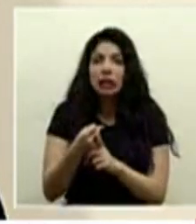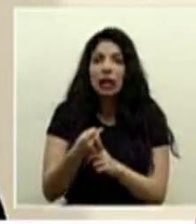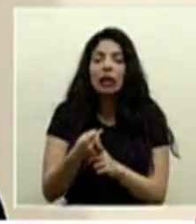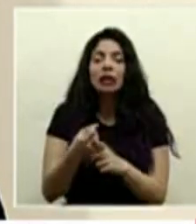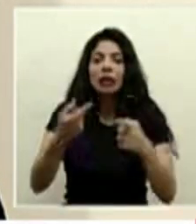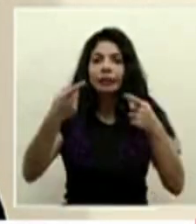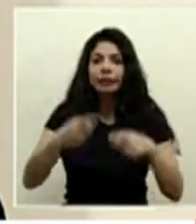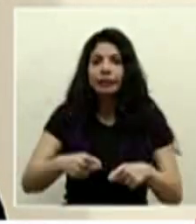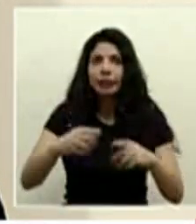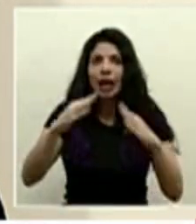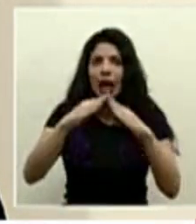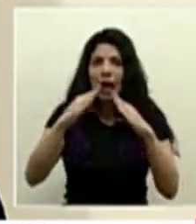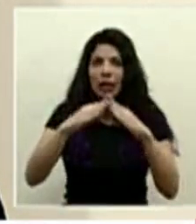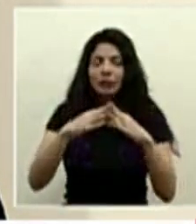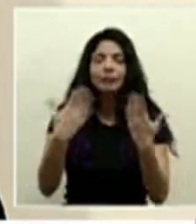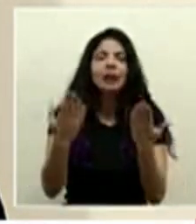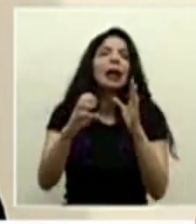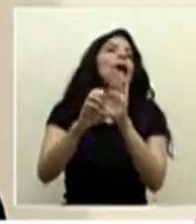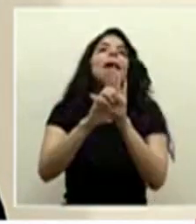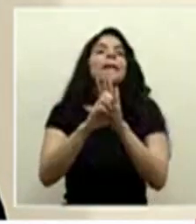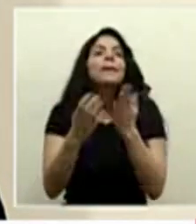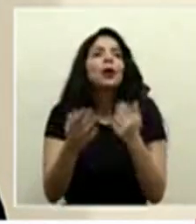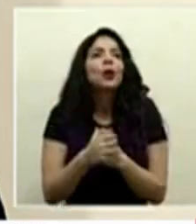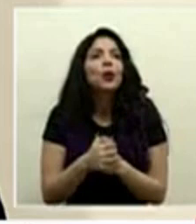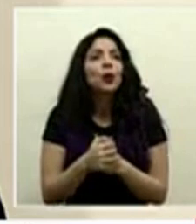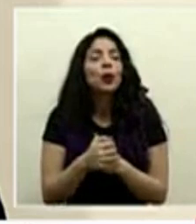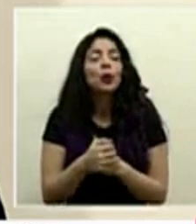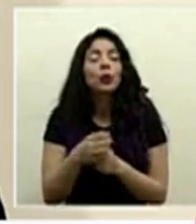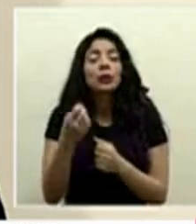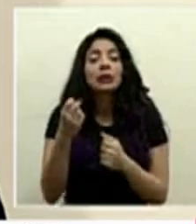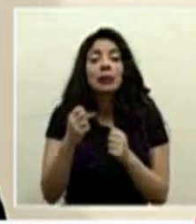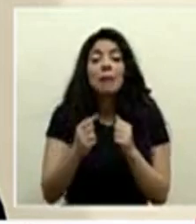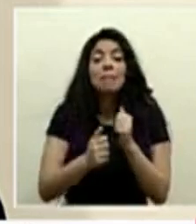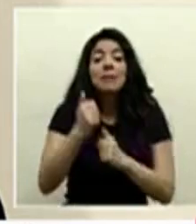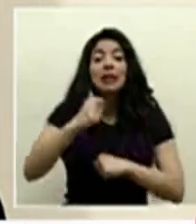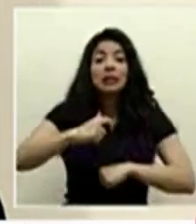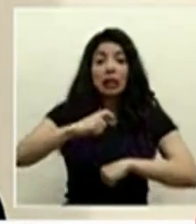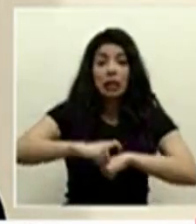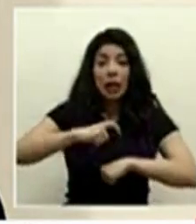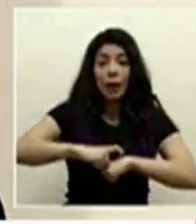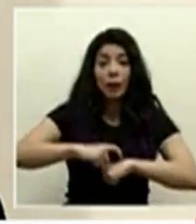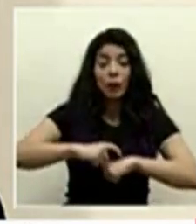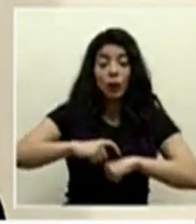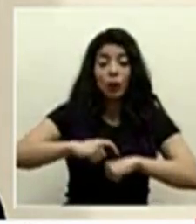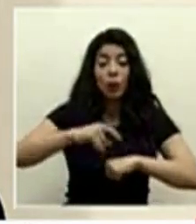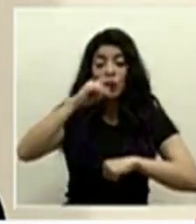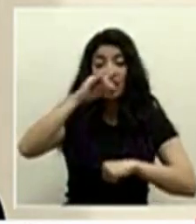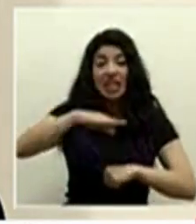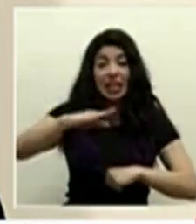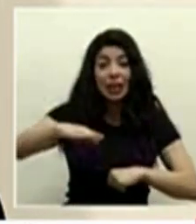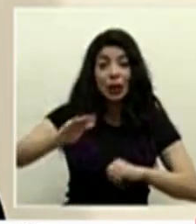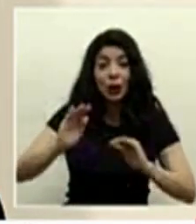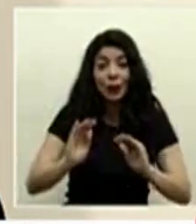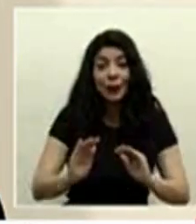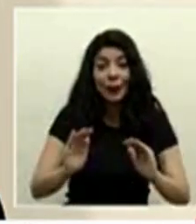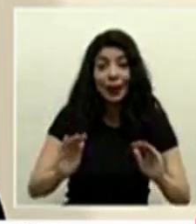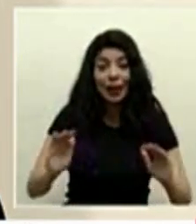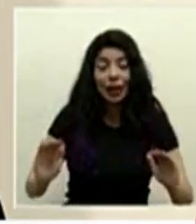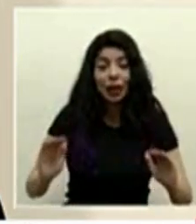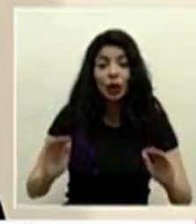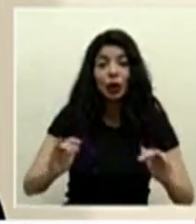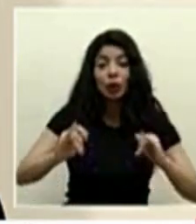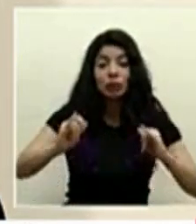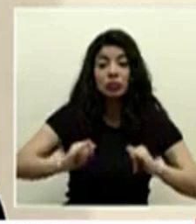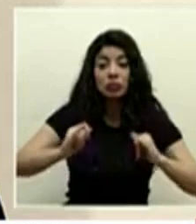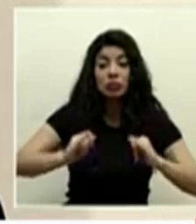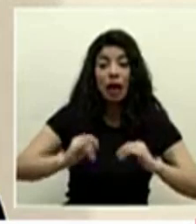dentro de una casa por ejemplo entre más tiempo hayan niños pequeños en